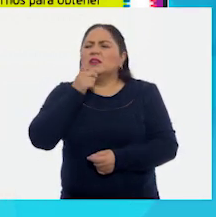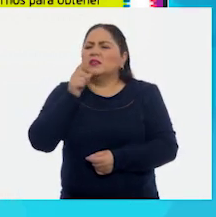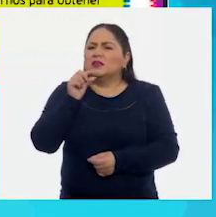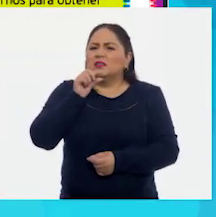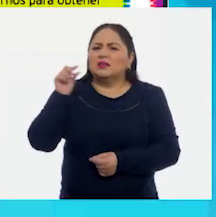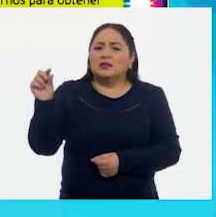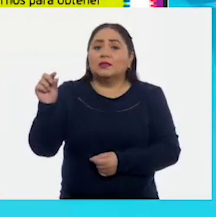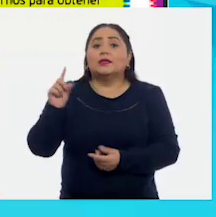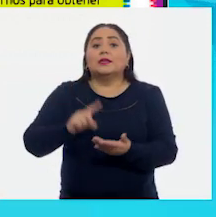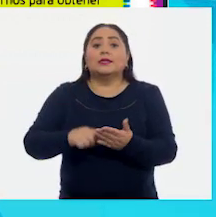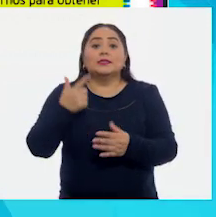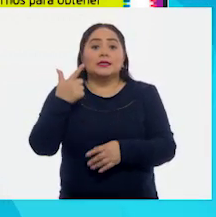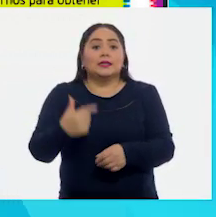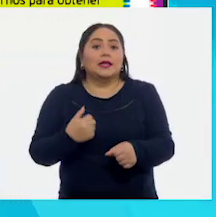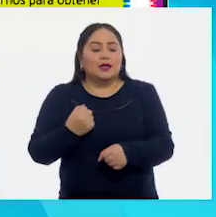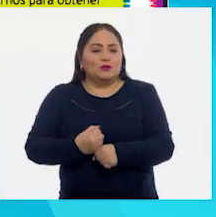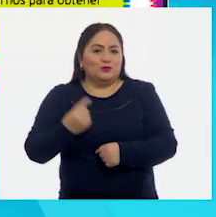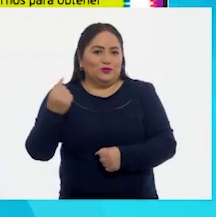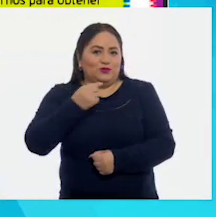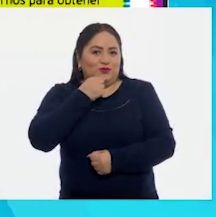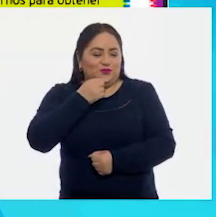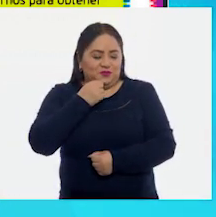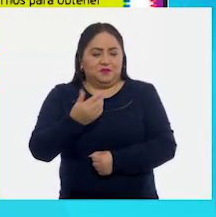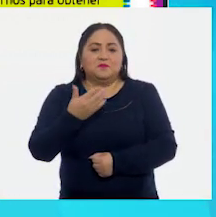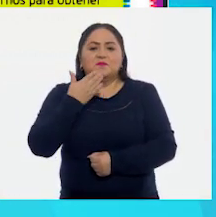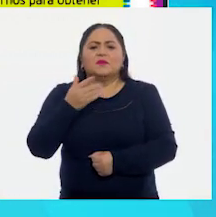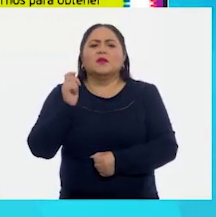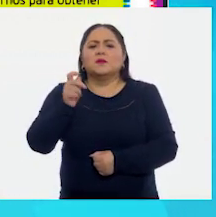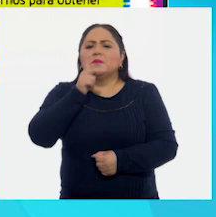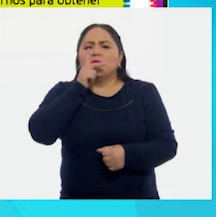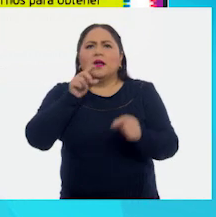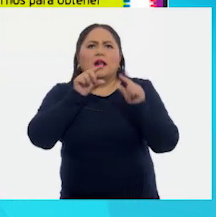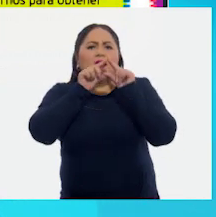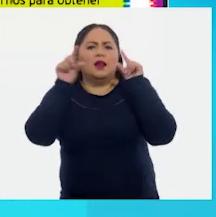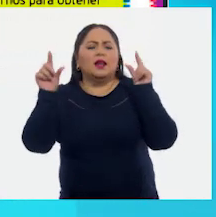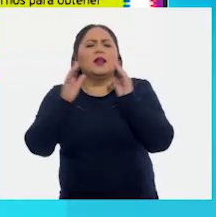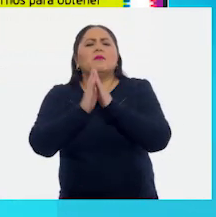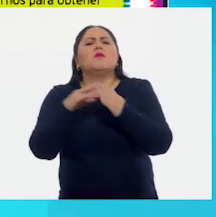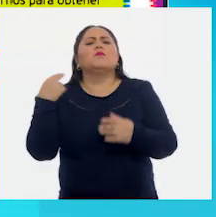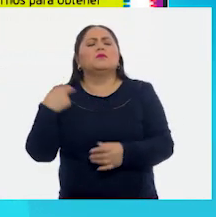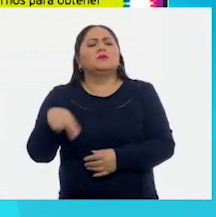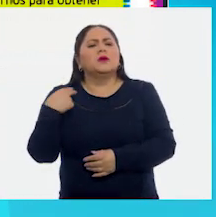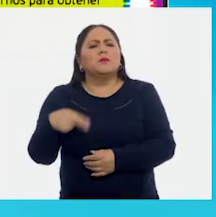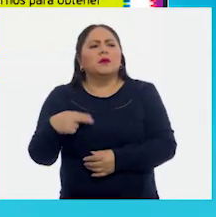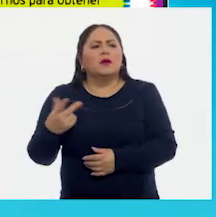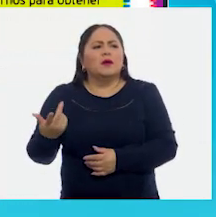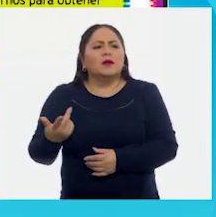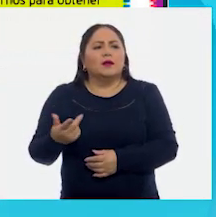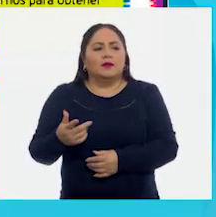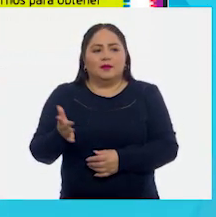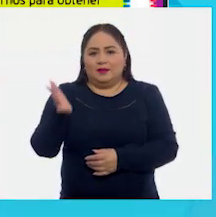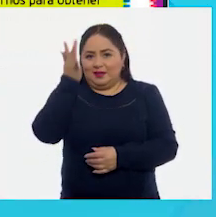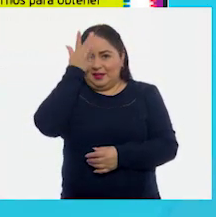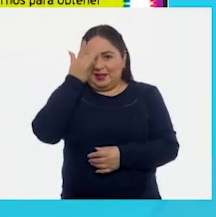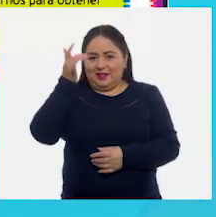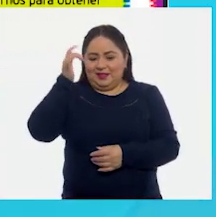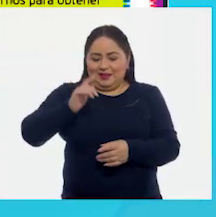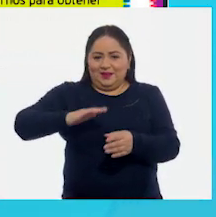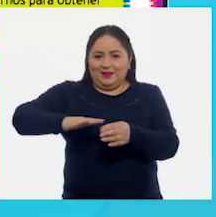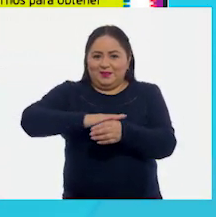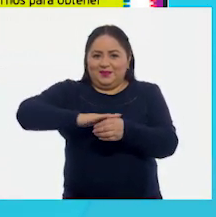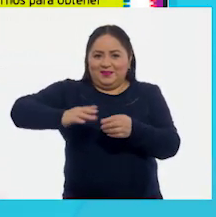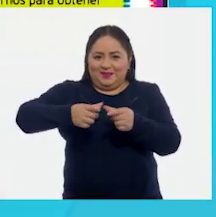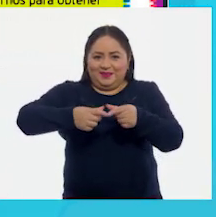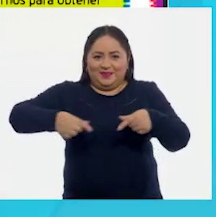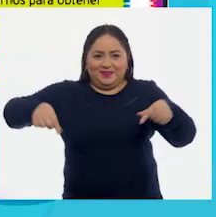que tiene siete años. Muy bien. El título del libro es Aladino y la lámpara